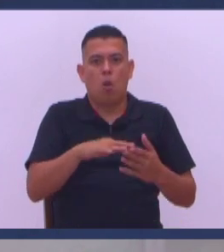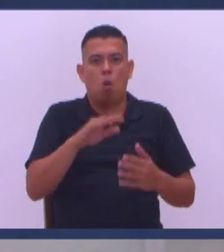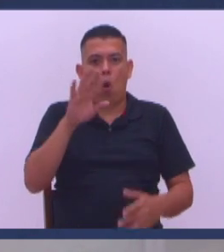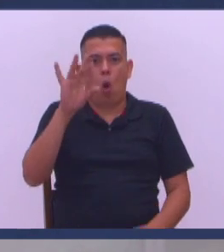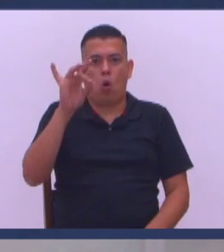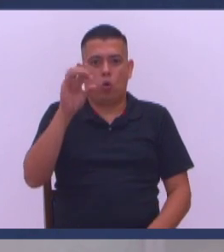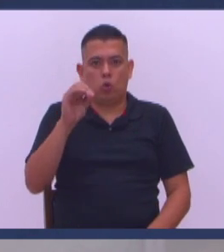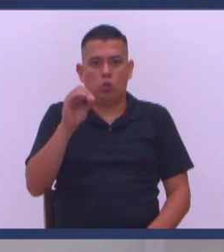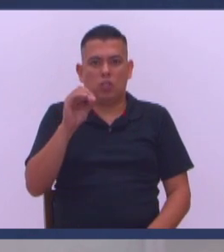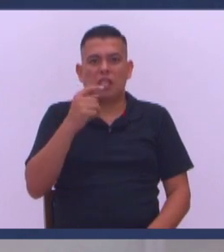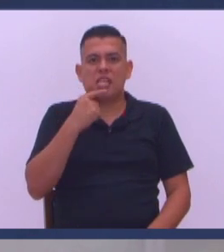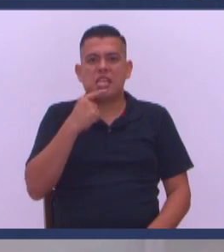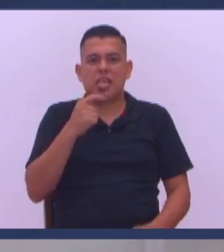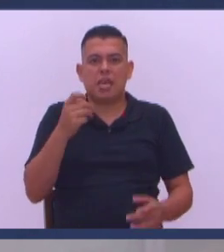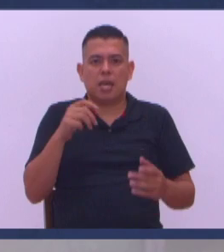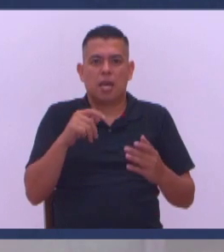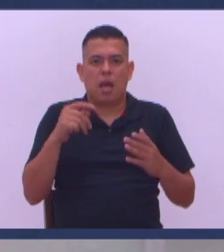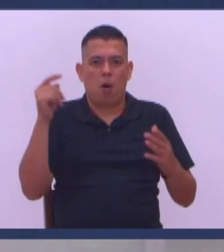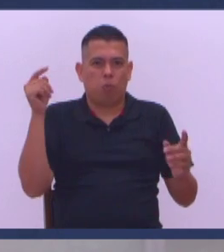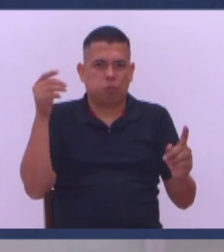retorno ¿Sabe quien los arruinó? Sus papás